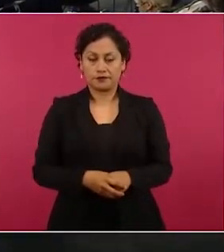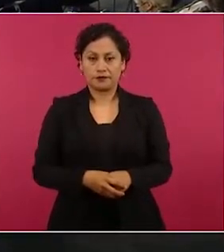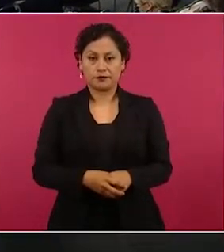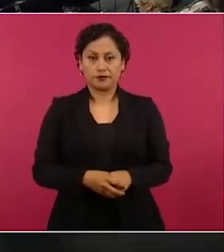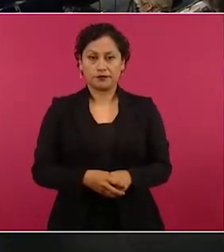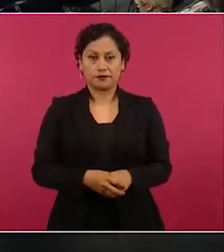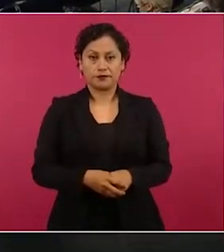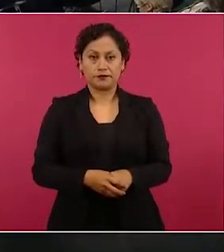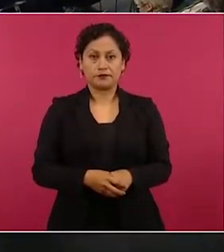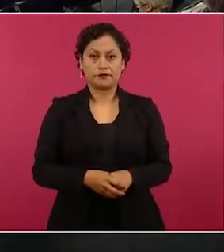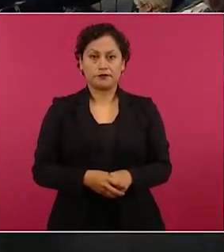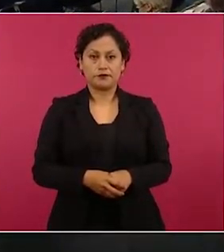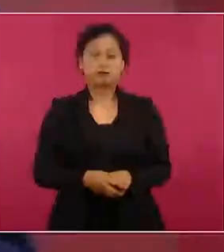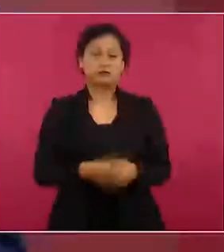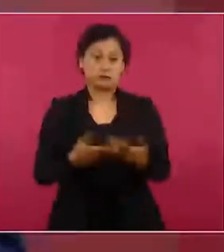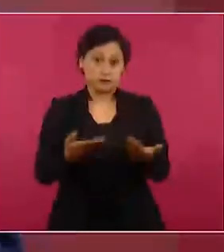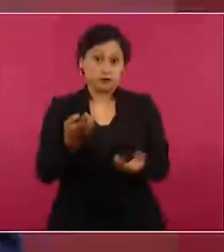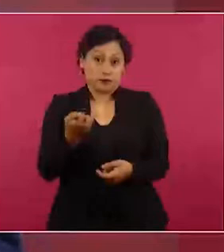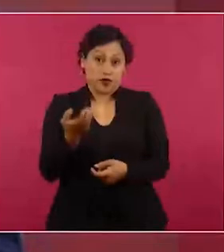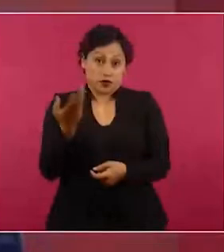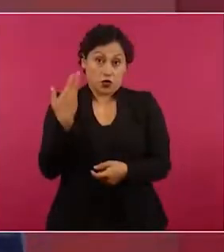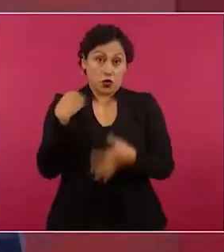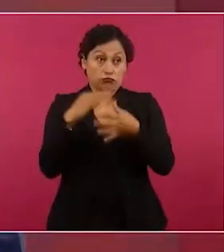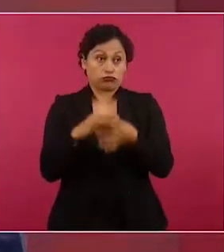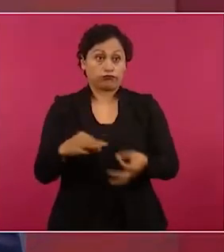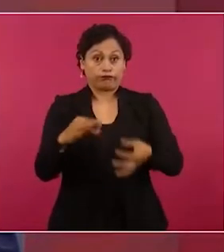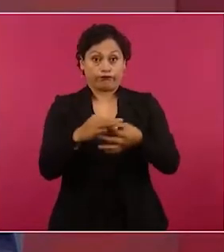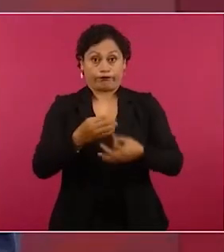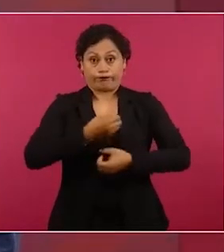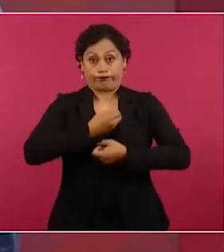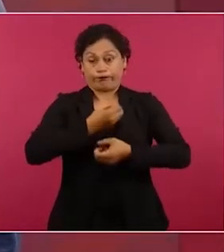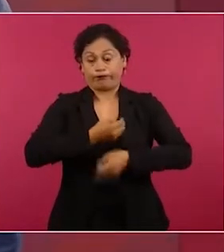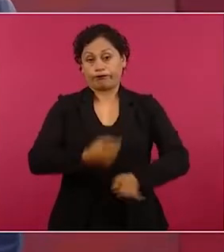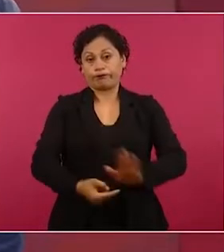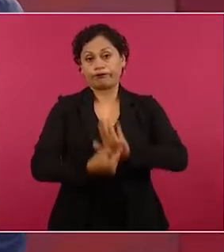y les informamos. Y estuvo el fiscal